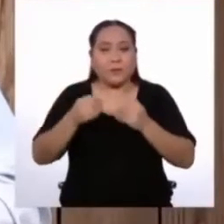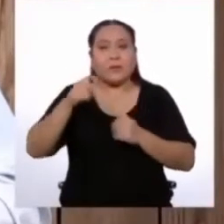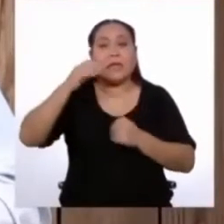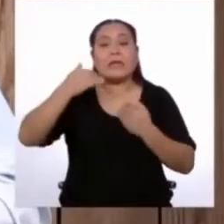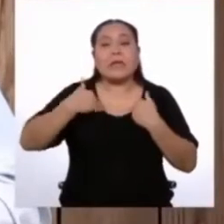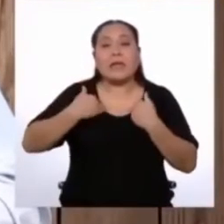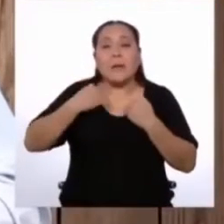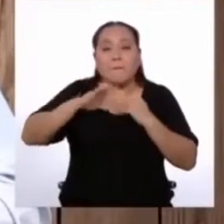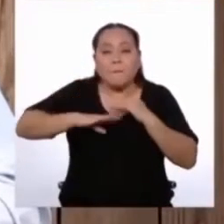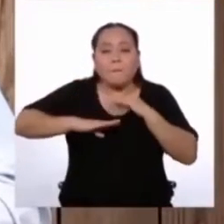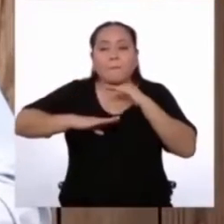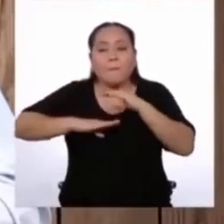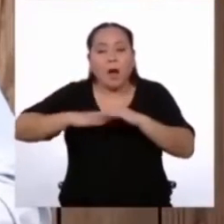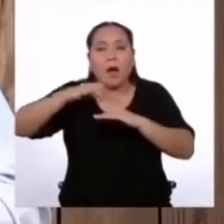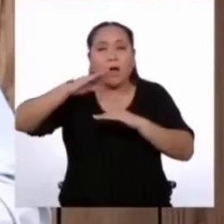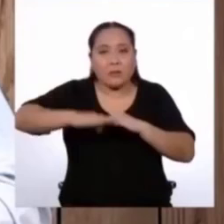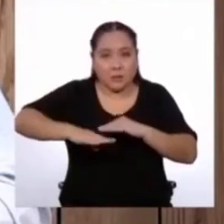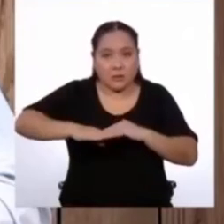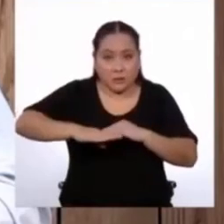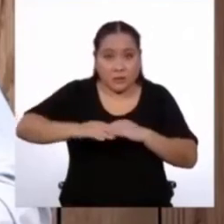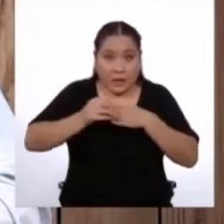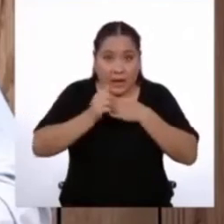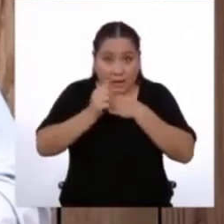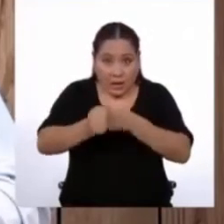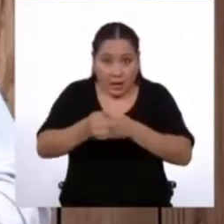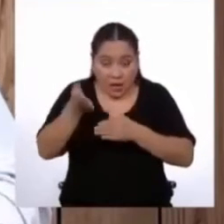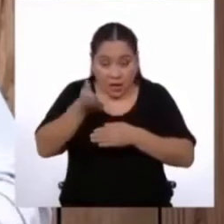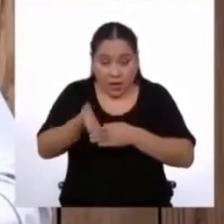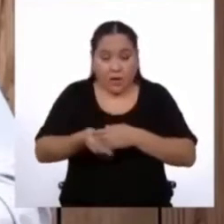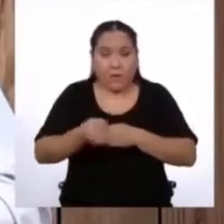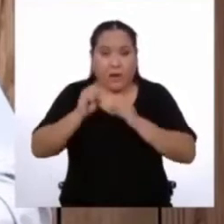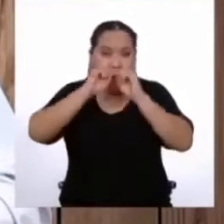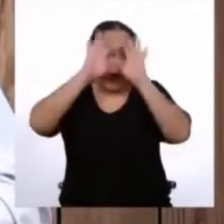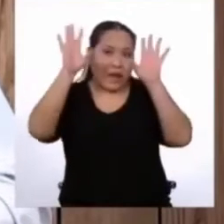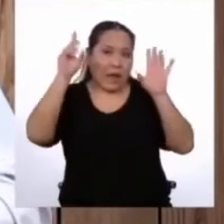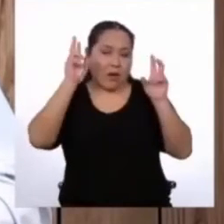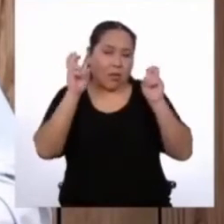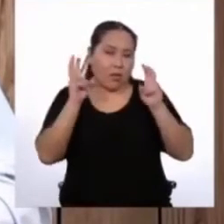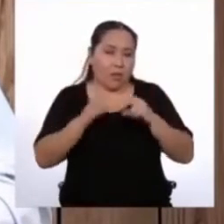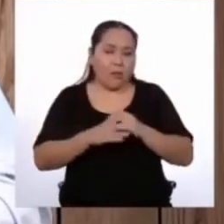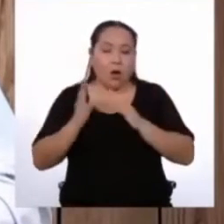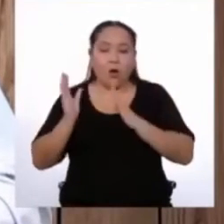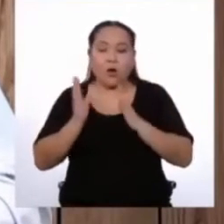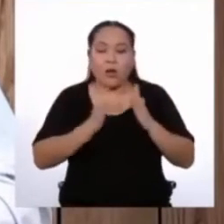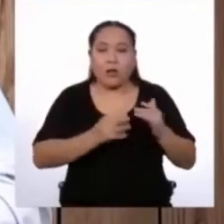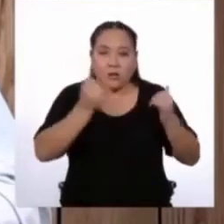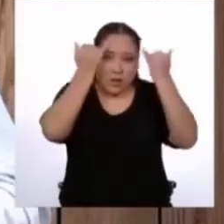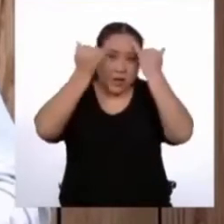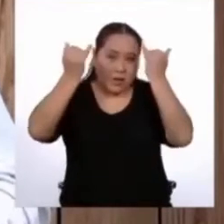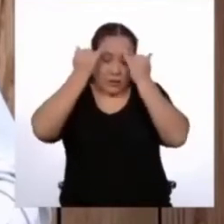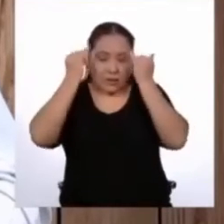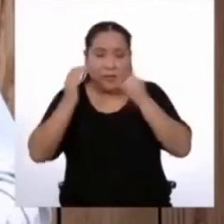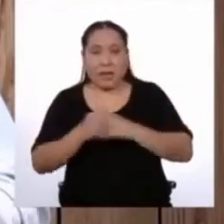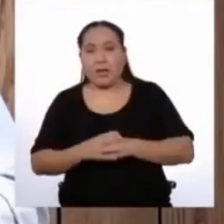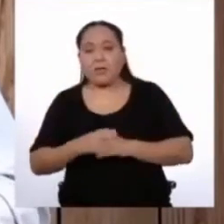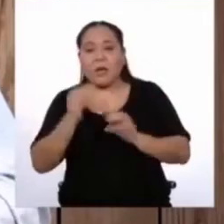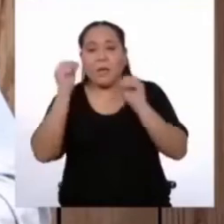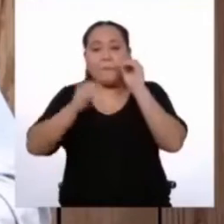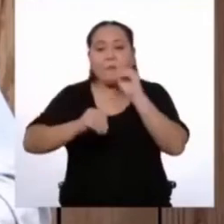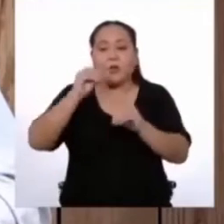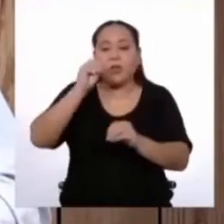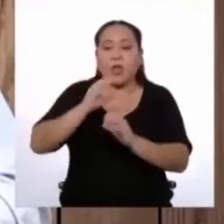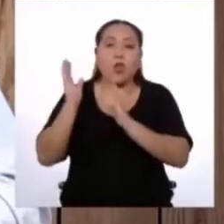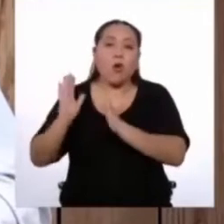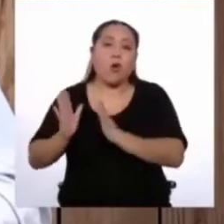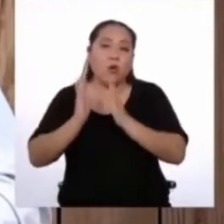pasos que debemos seguir para dar a entender con mayor claridad cualquier tema, organizando mejor nuestros pensamientos y plasmándolos de